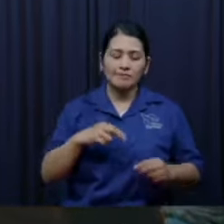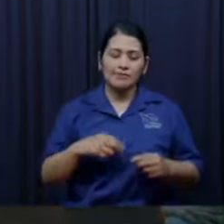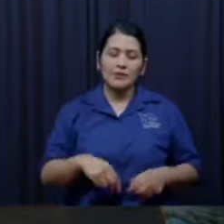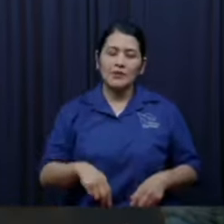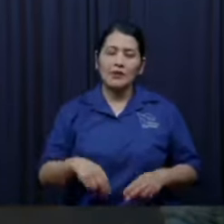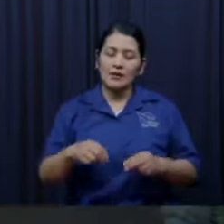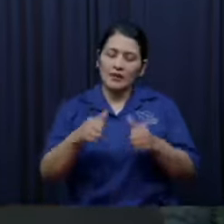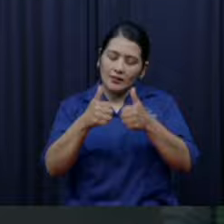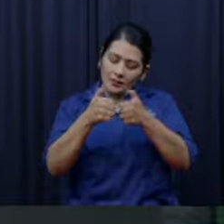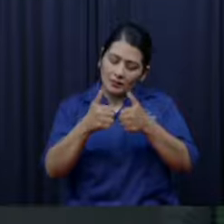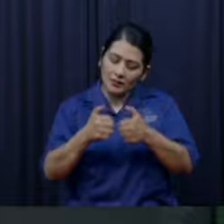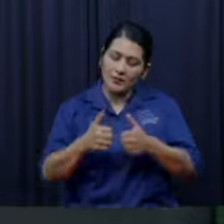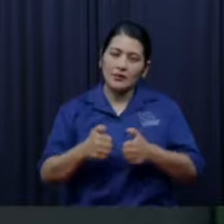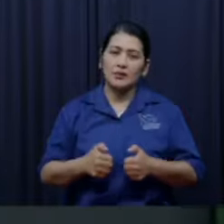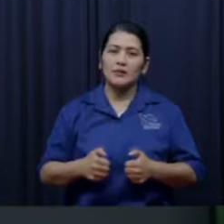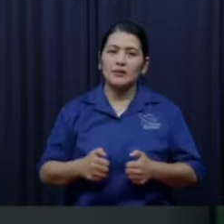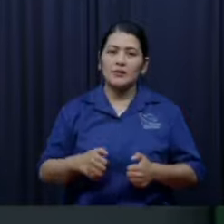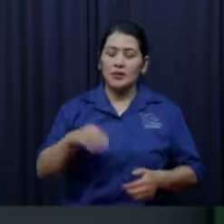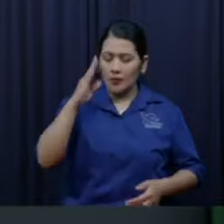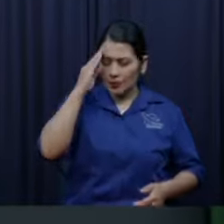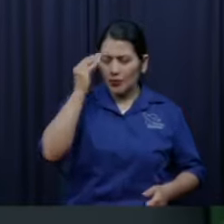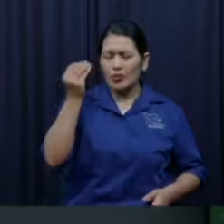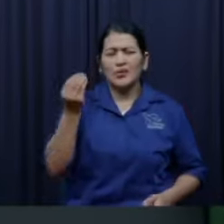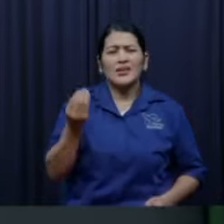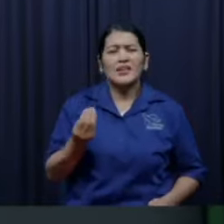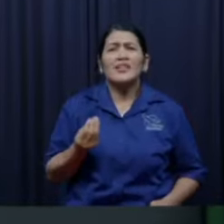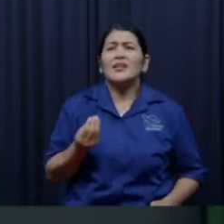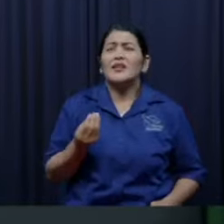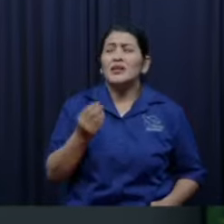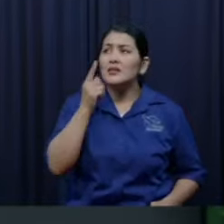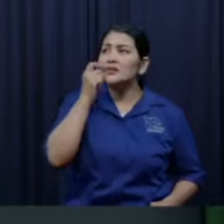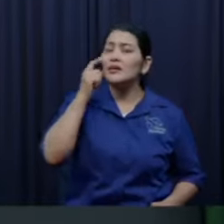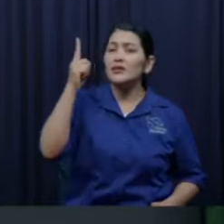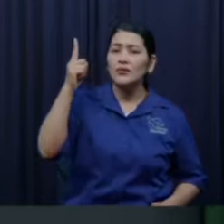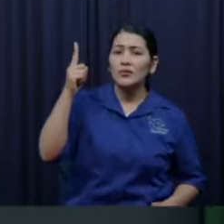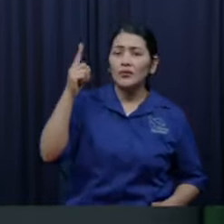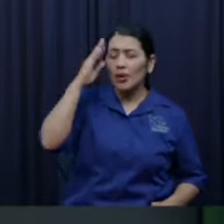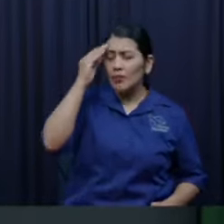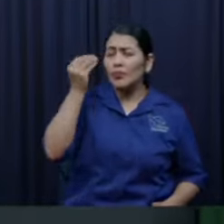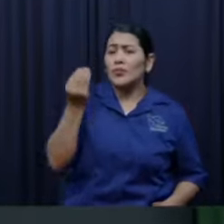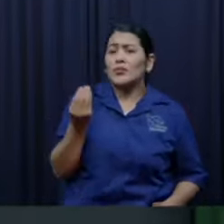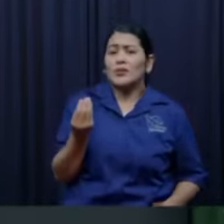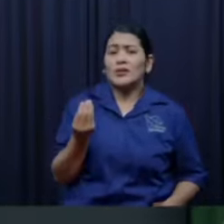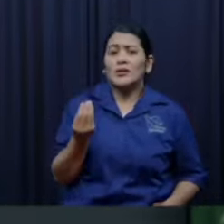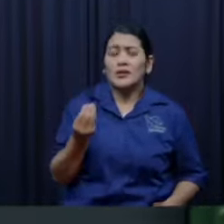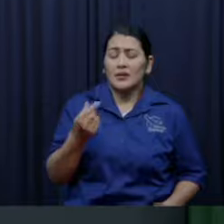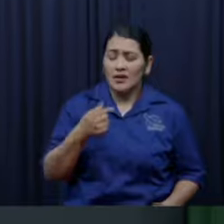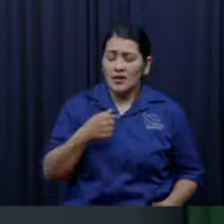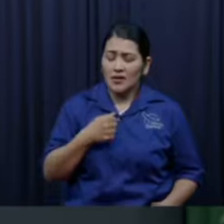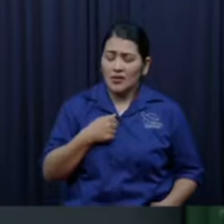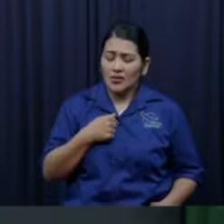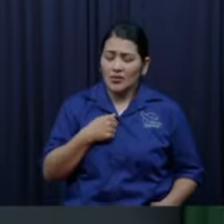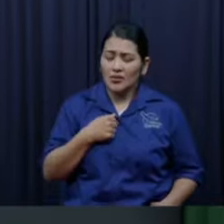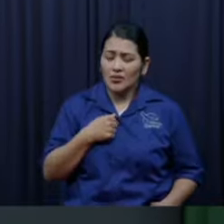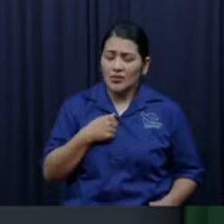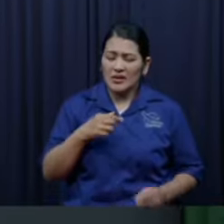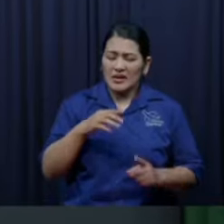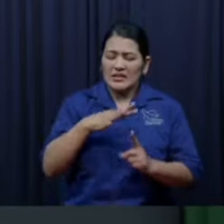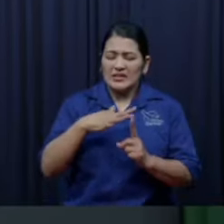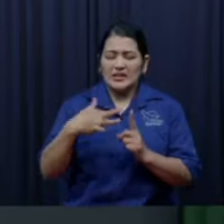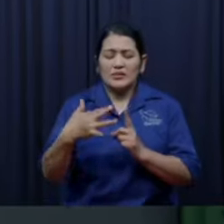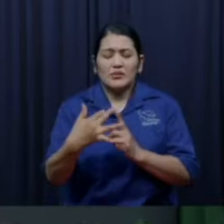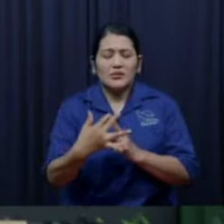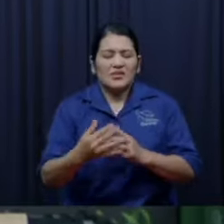Como Gedeón, que está guardando el trigo en el agar y el ángel, le aparece un ángel, mire, tiene una visión de ángel,